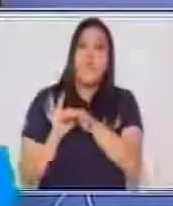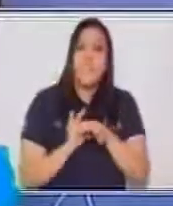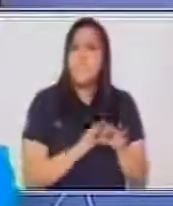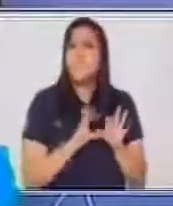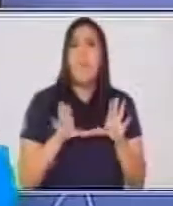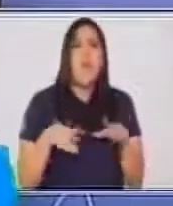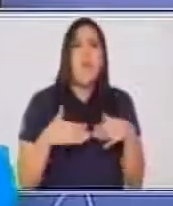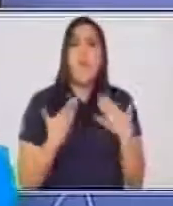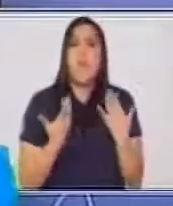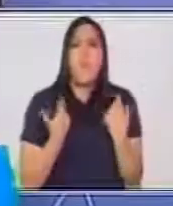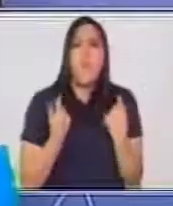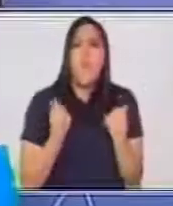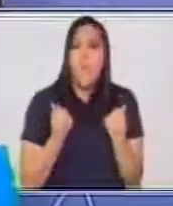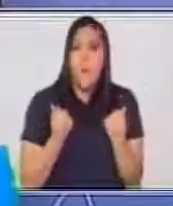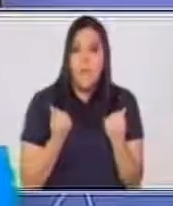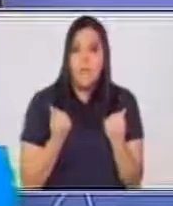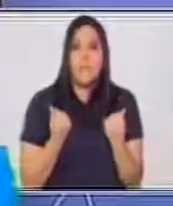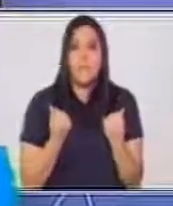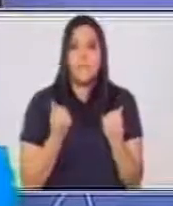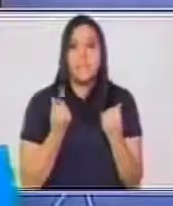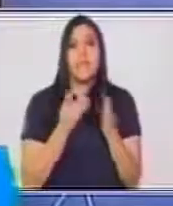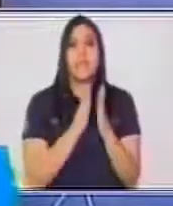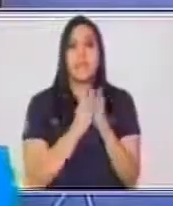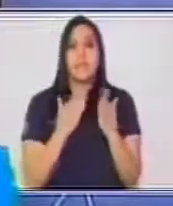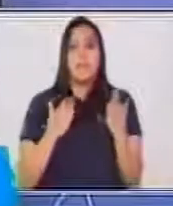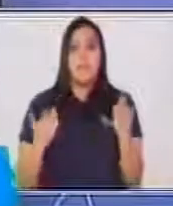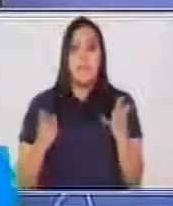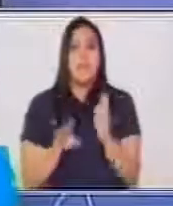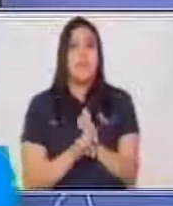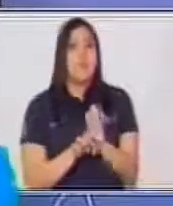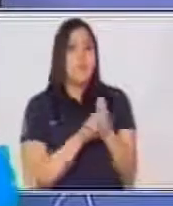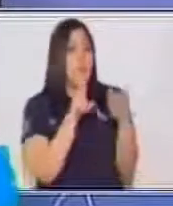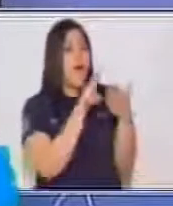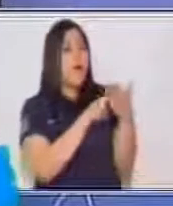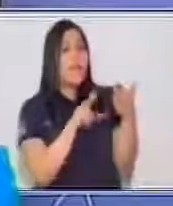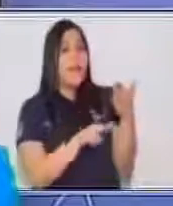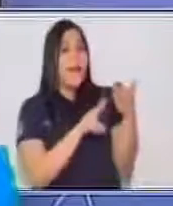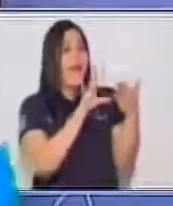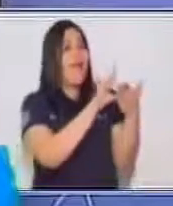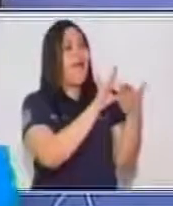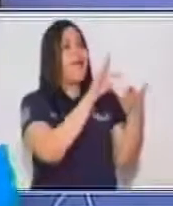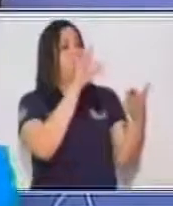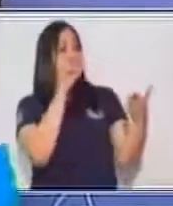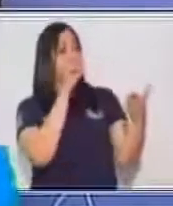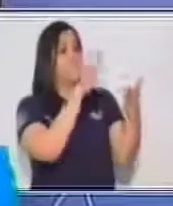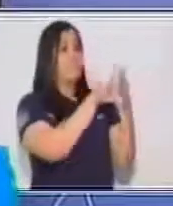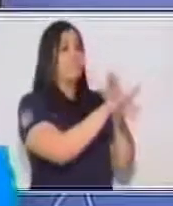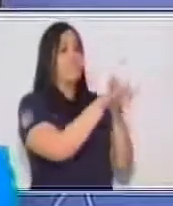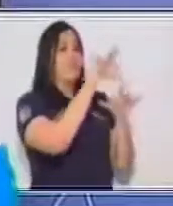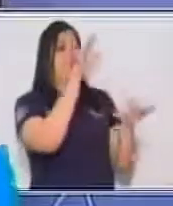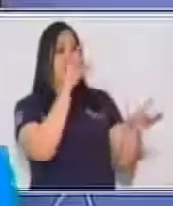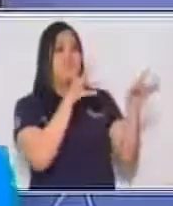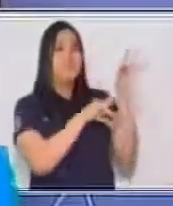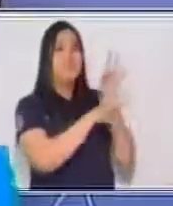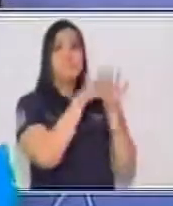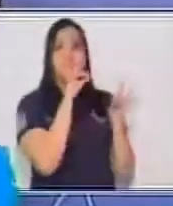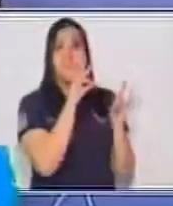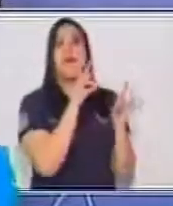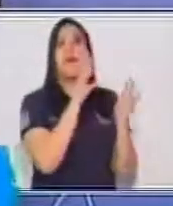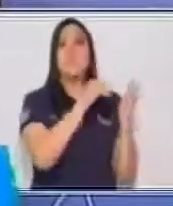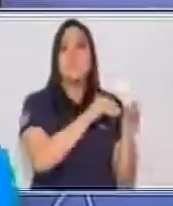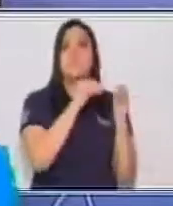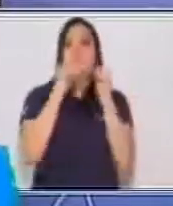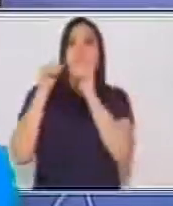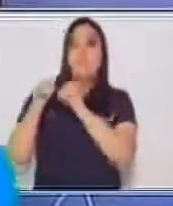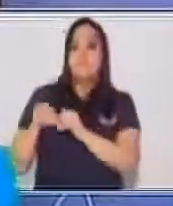lectura, tomar las ideas principales, tomar las ideas secundarias, y ver qué es lo que de verdad necesitas colocar para dar